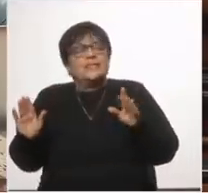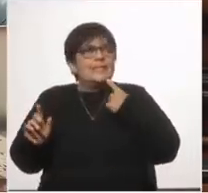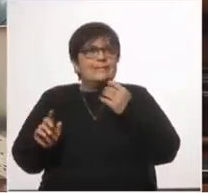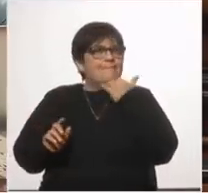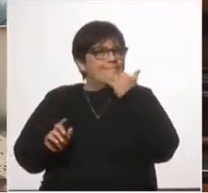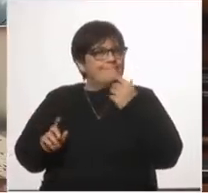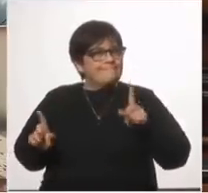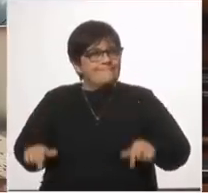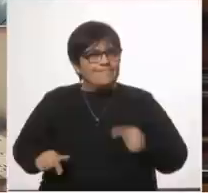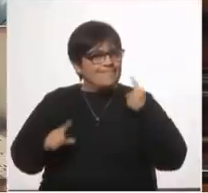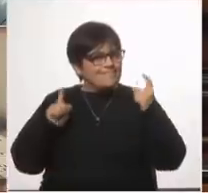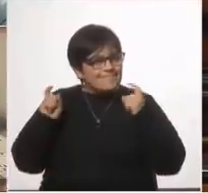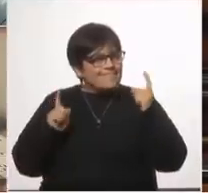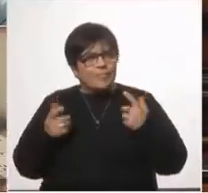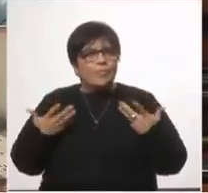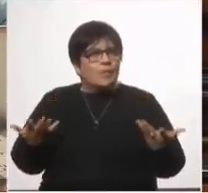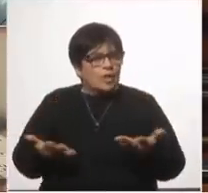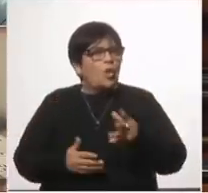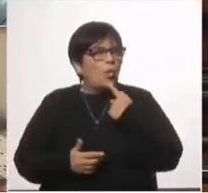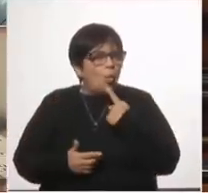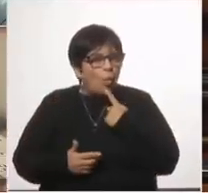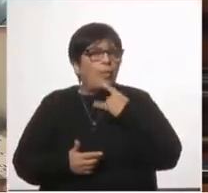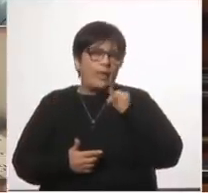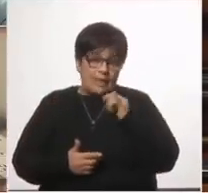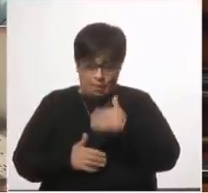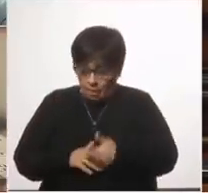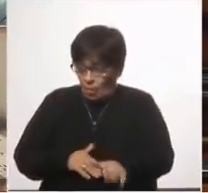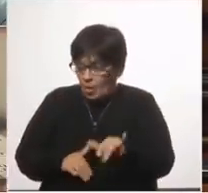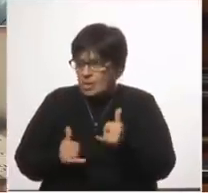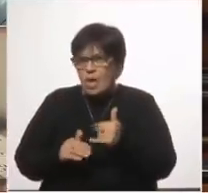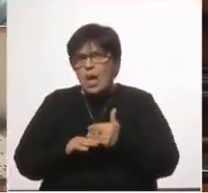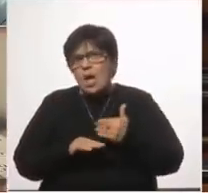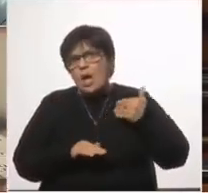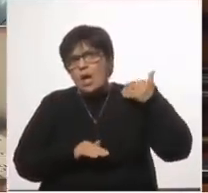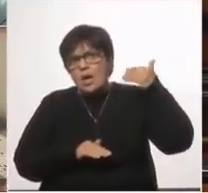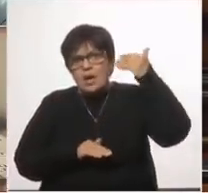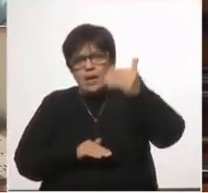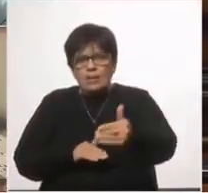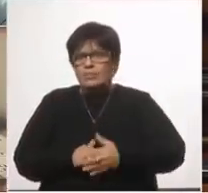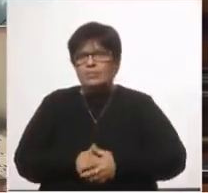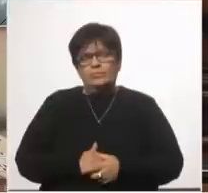empíricamente científicamente demostrado que era útil pero después se demoró muchísimo tiempo